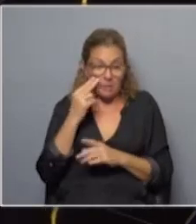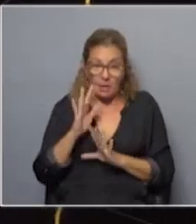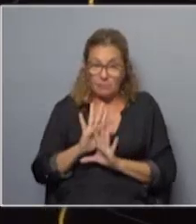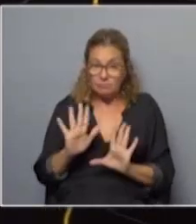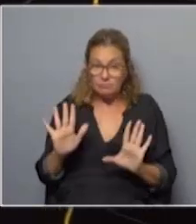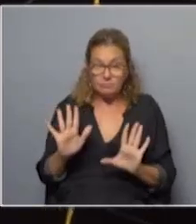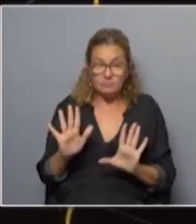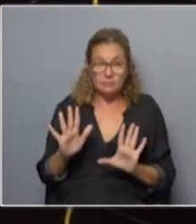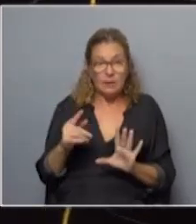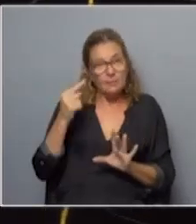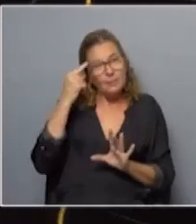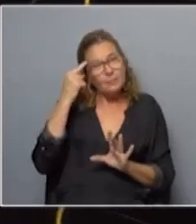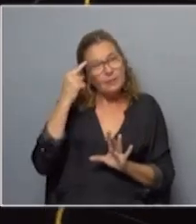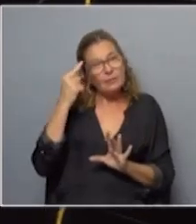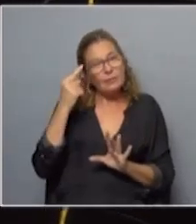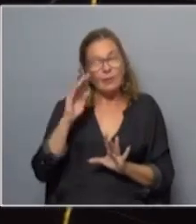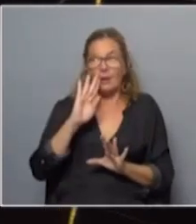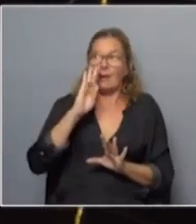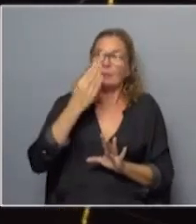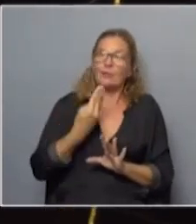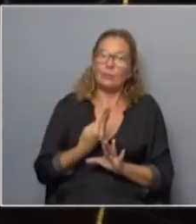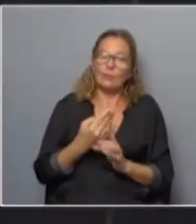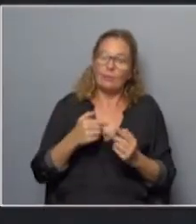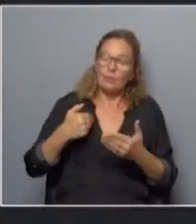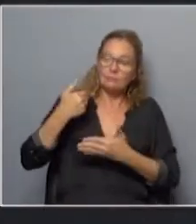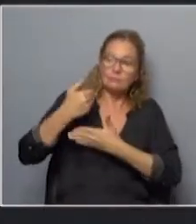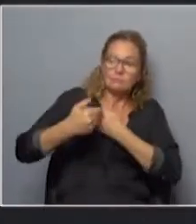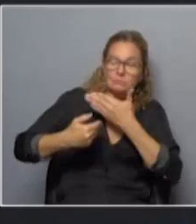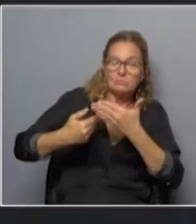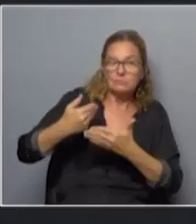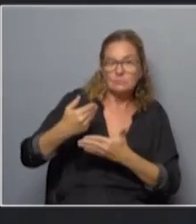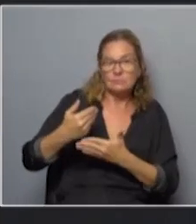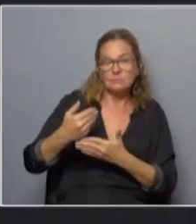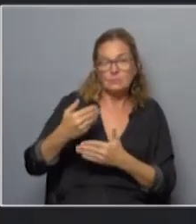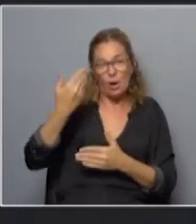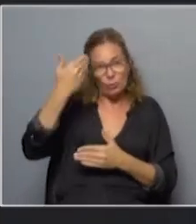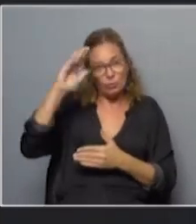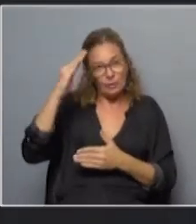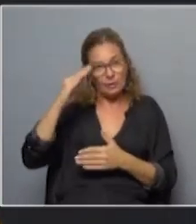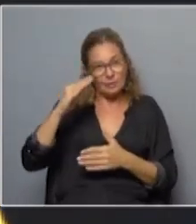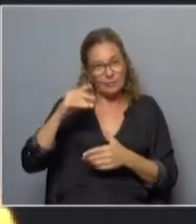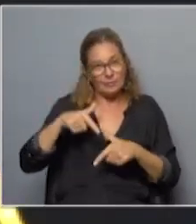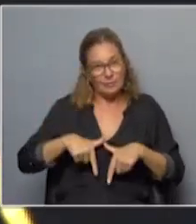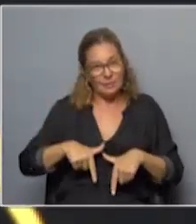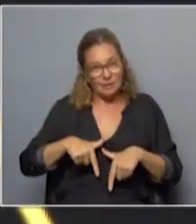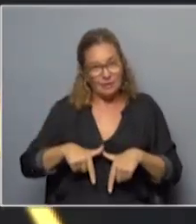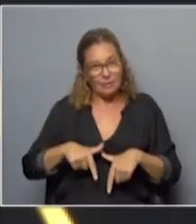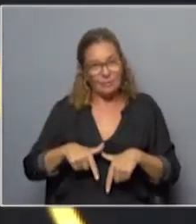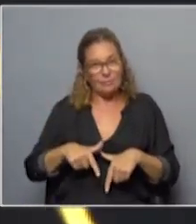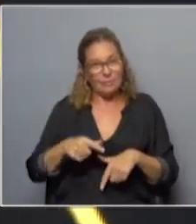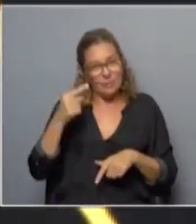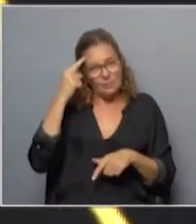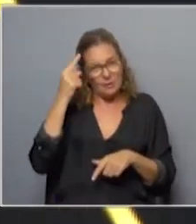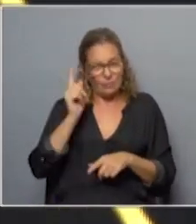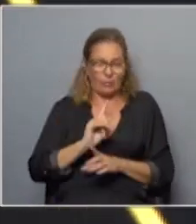creo que dada la actitud que ha venido sosteniendo las autoridades del ministerio creo que